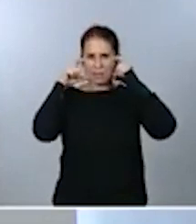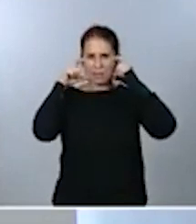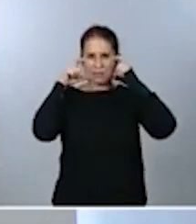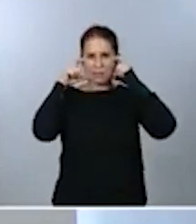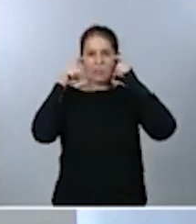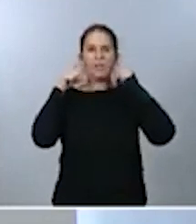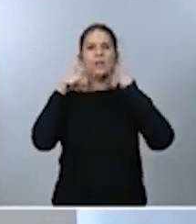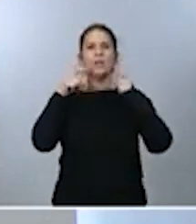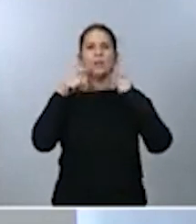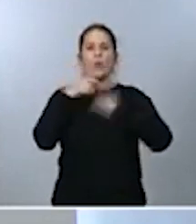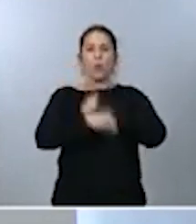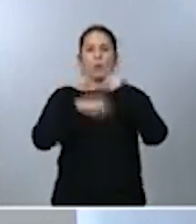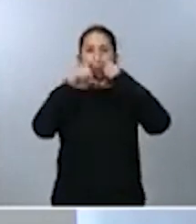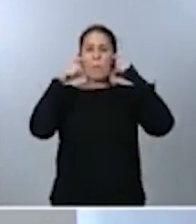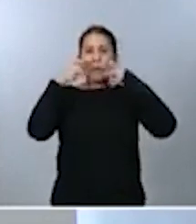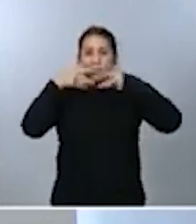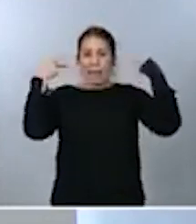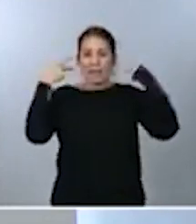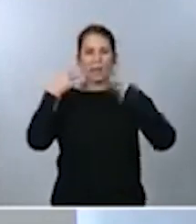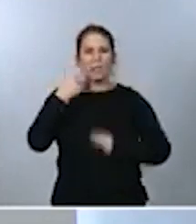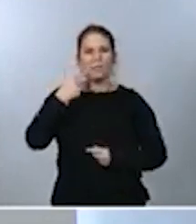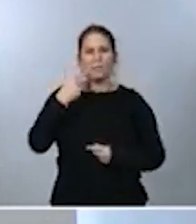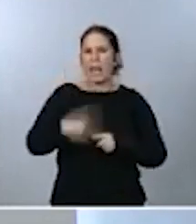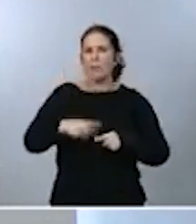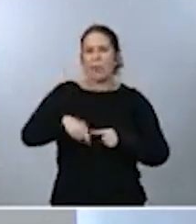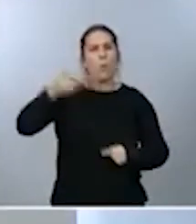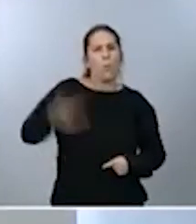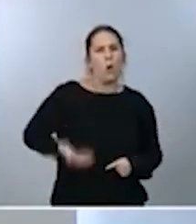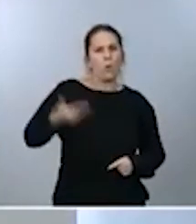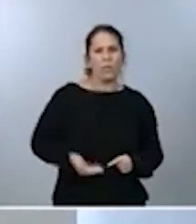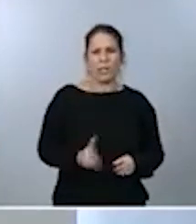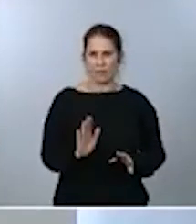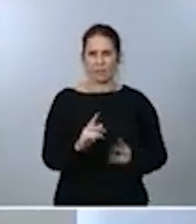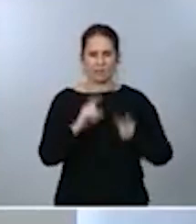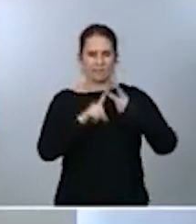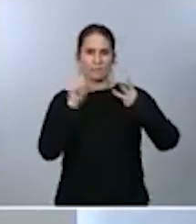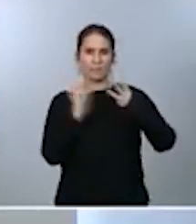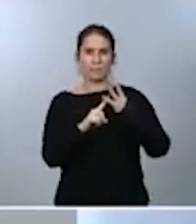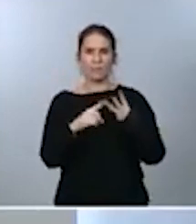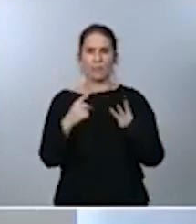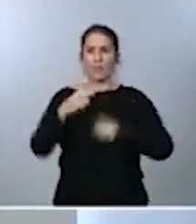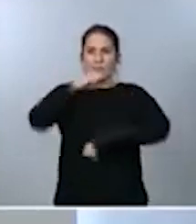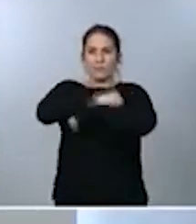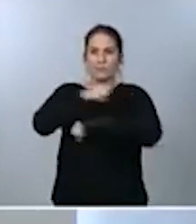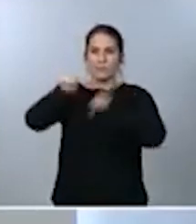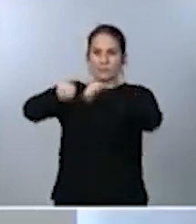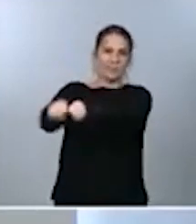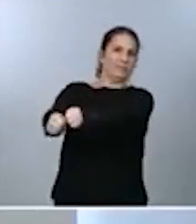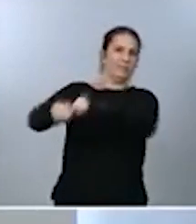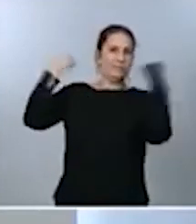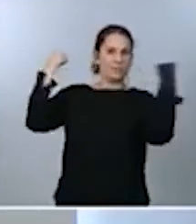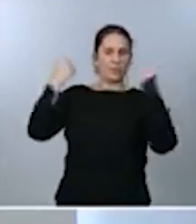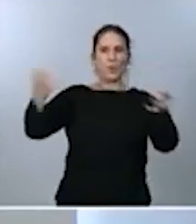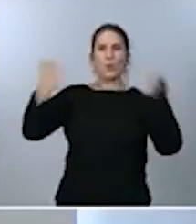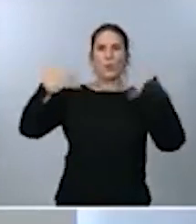mascarilla es un elemento muy importante también. La ventilación constante de espacios cerrados,